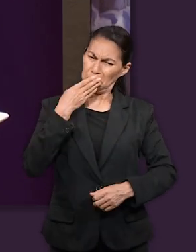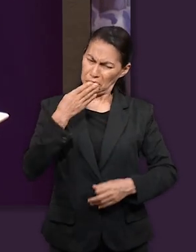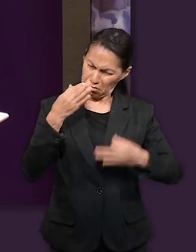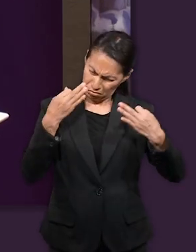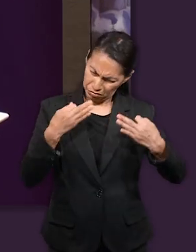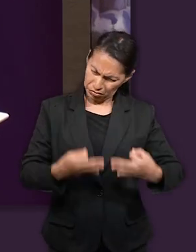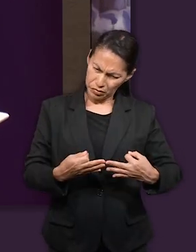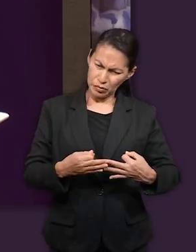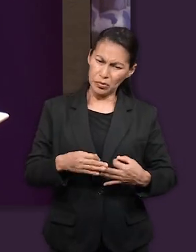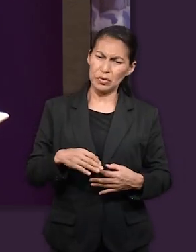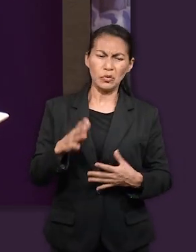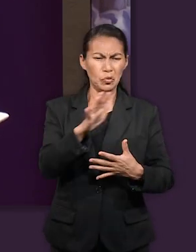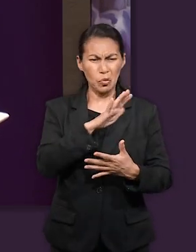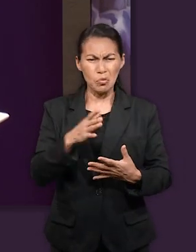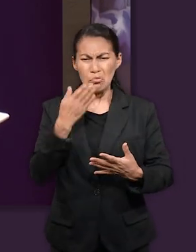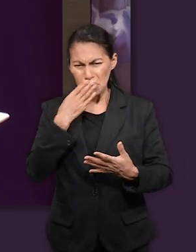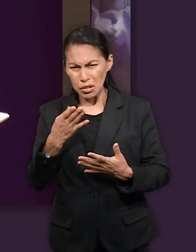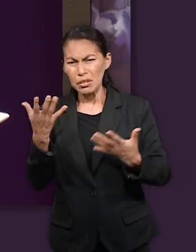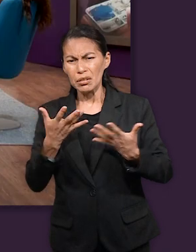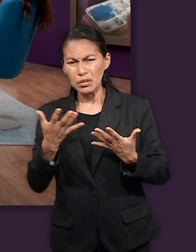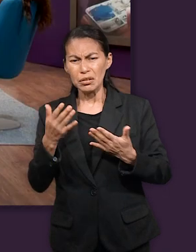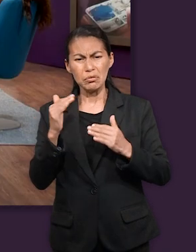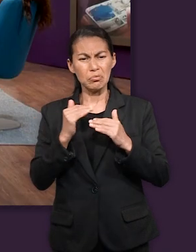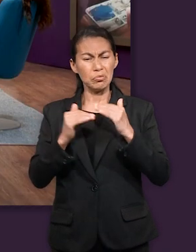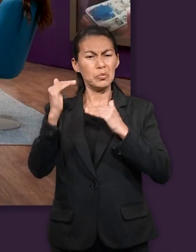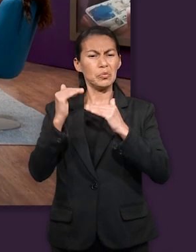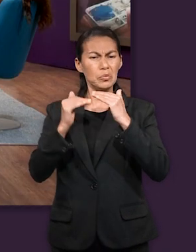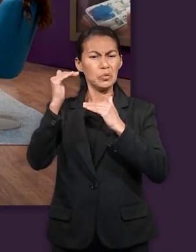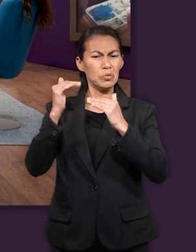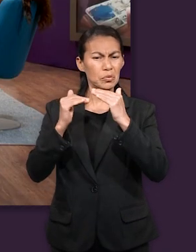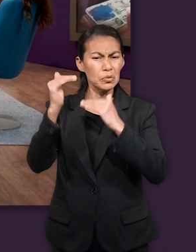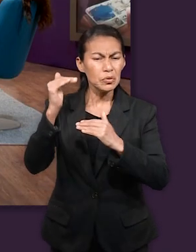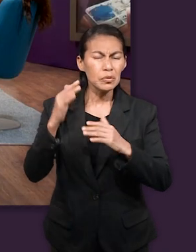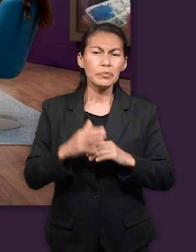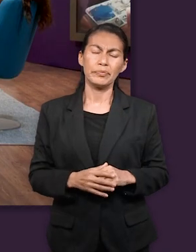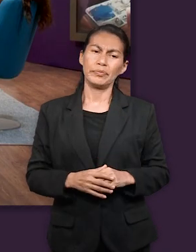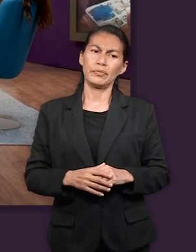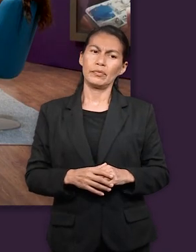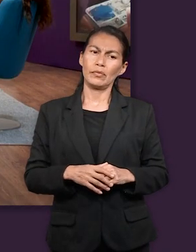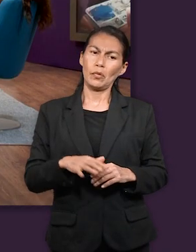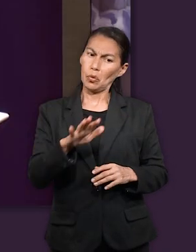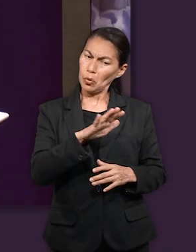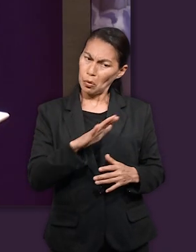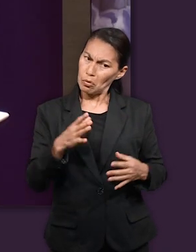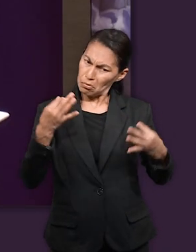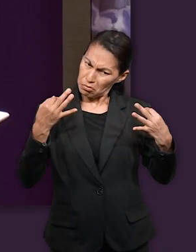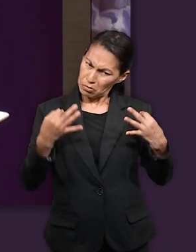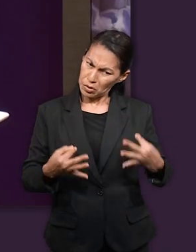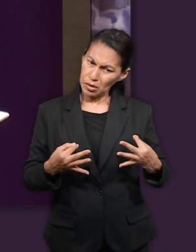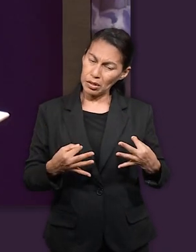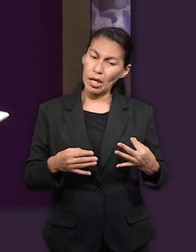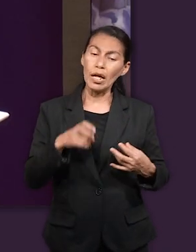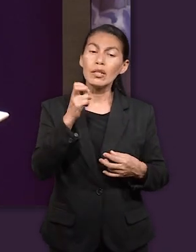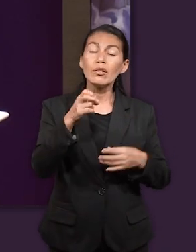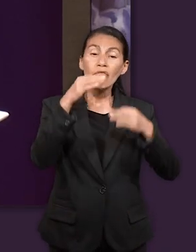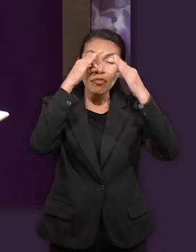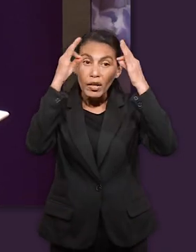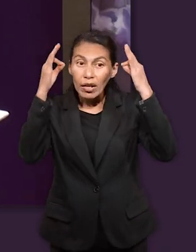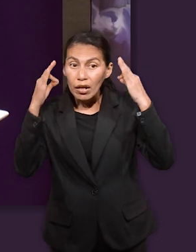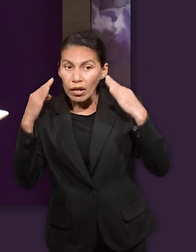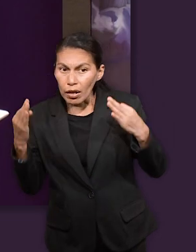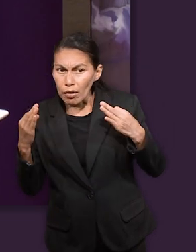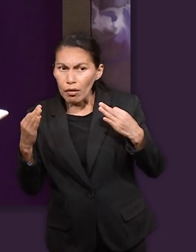empieza también a sobresalir y cuando sobresale tanto que que hace que